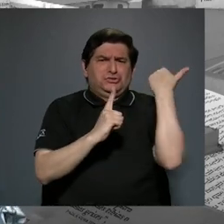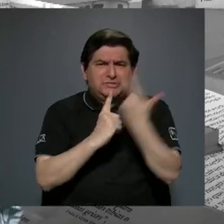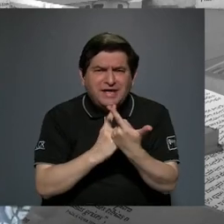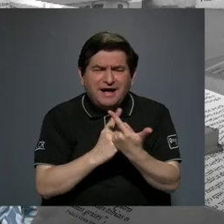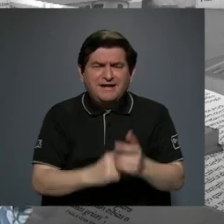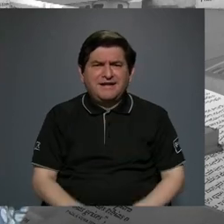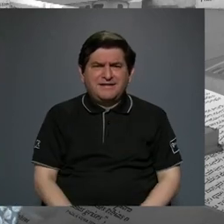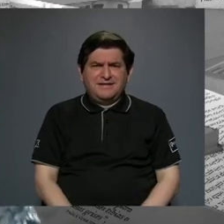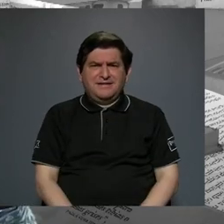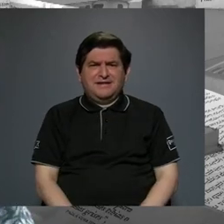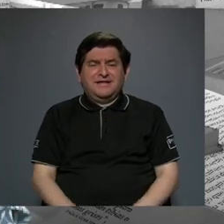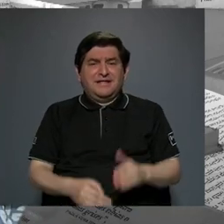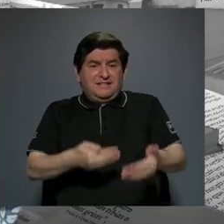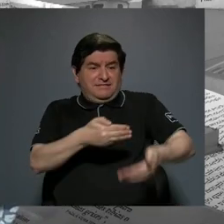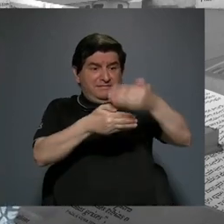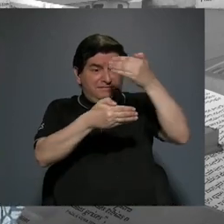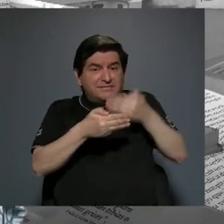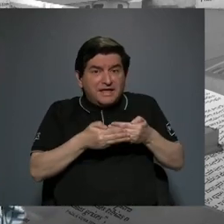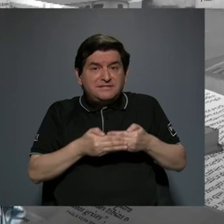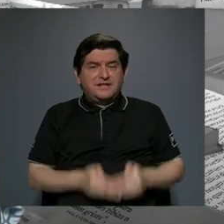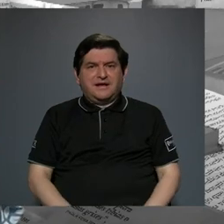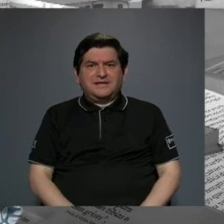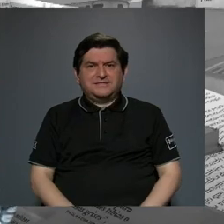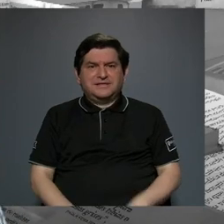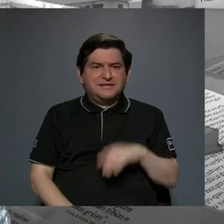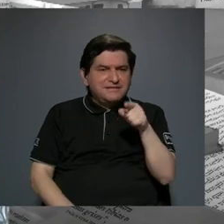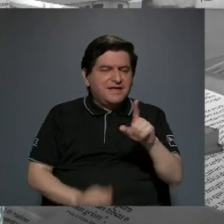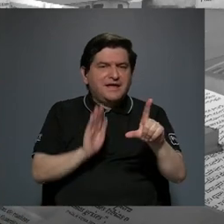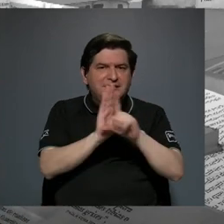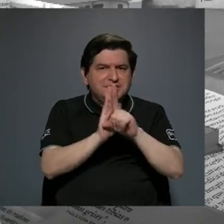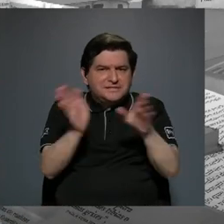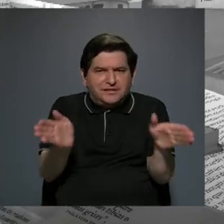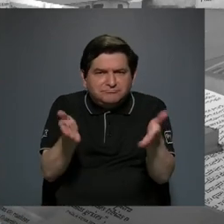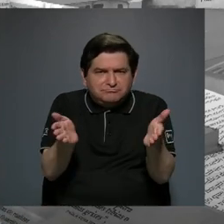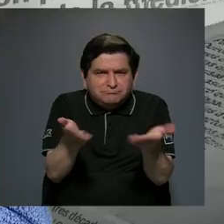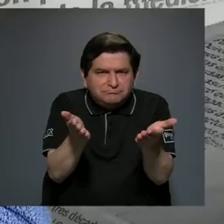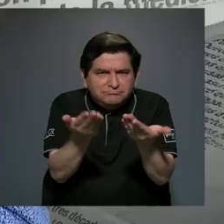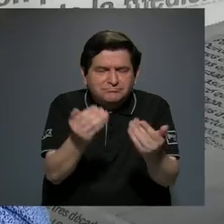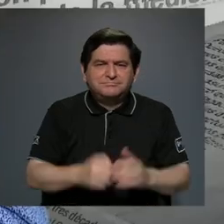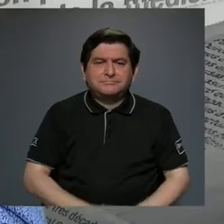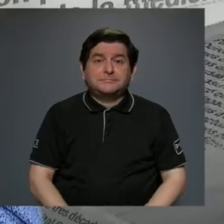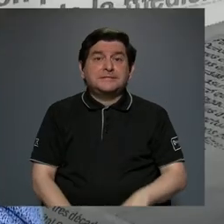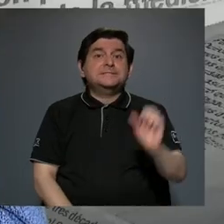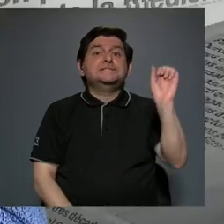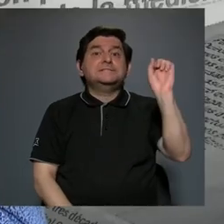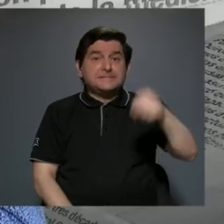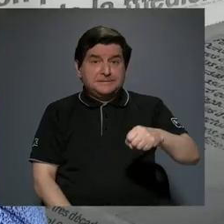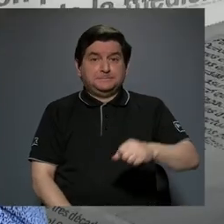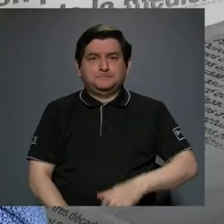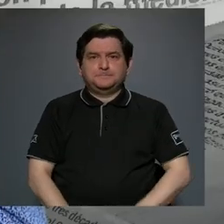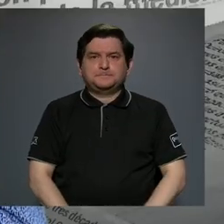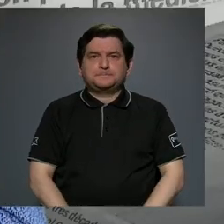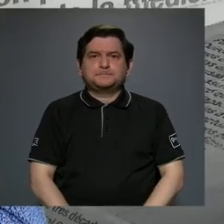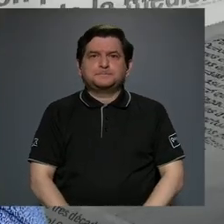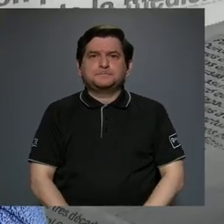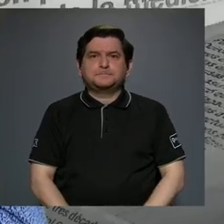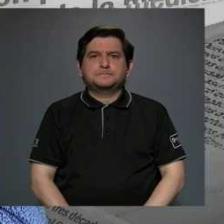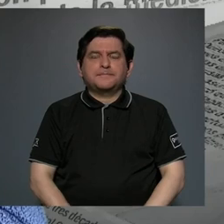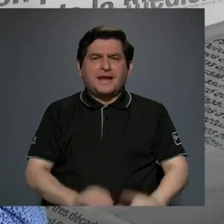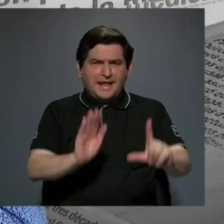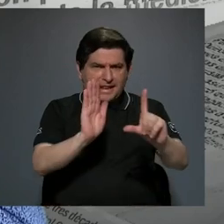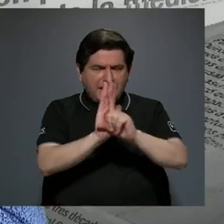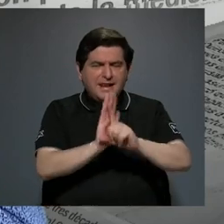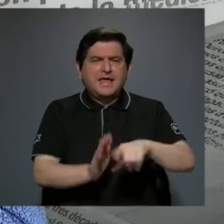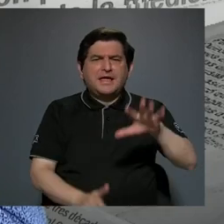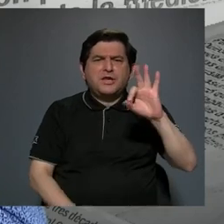ha habido detrás de esta ley. Sí, la ley